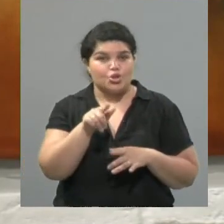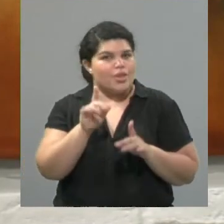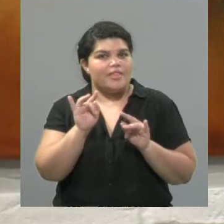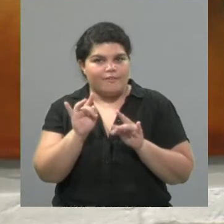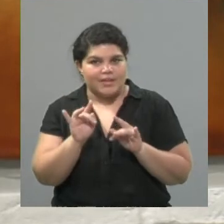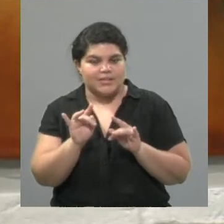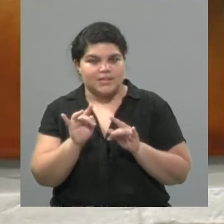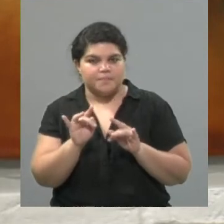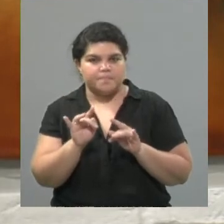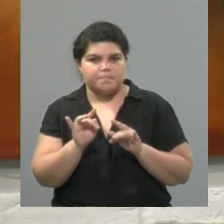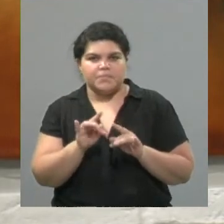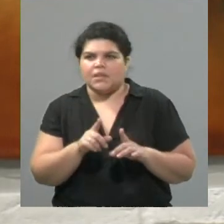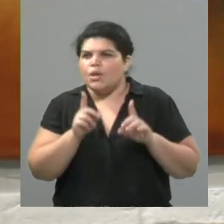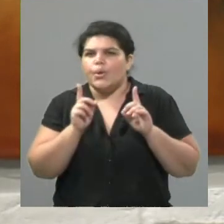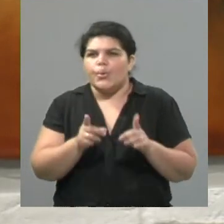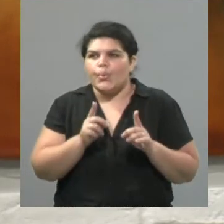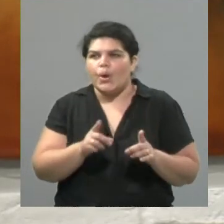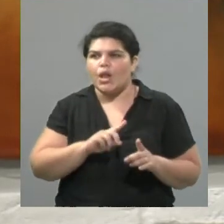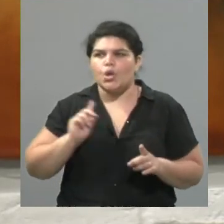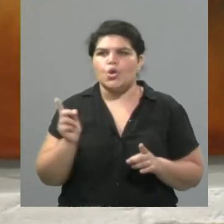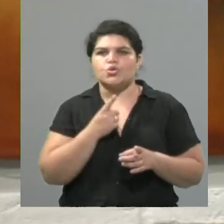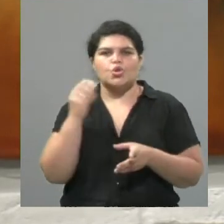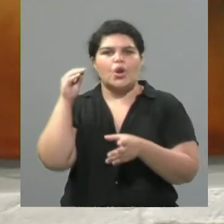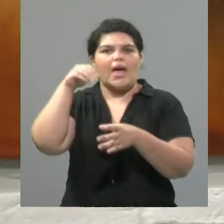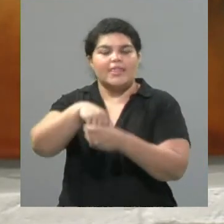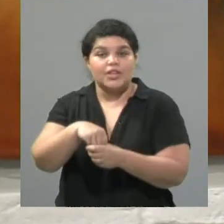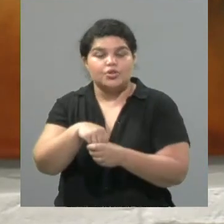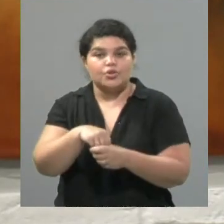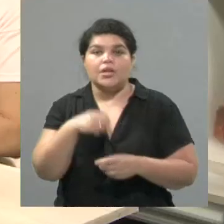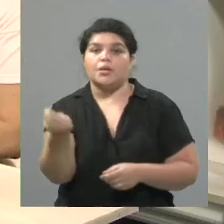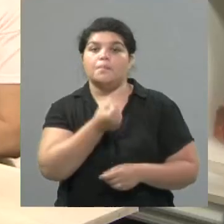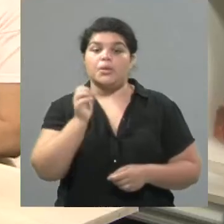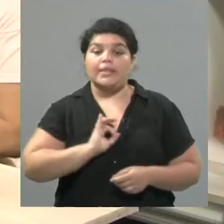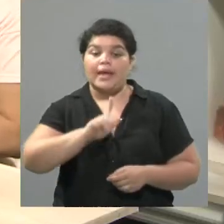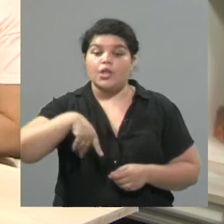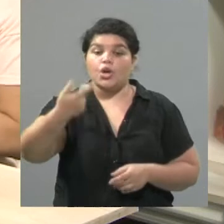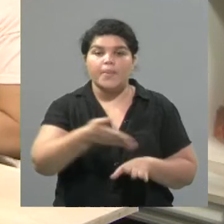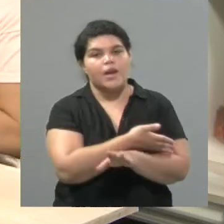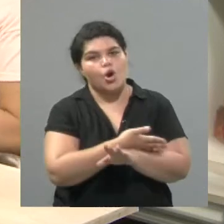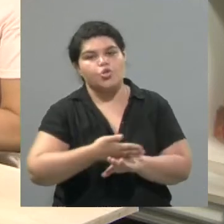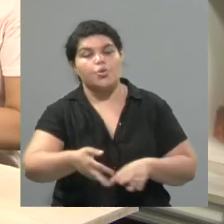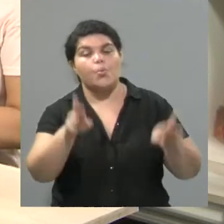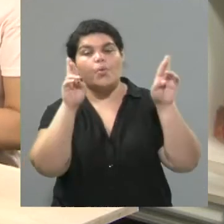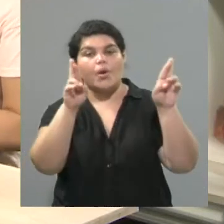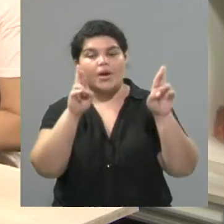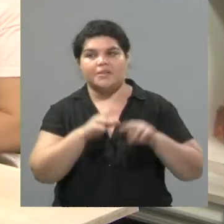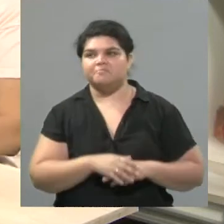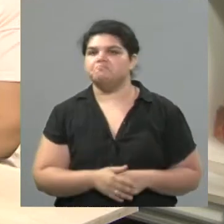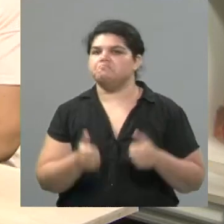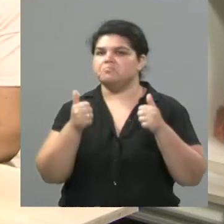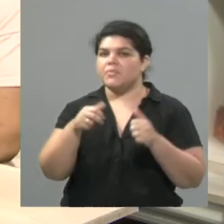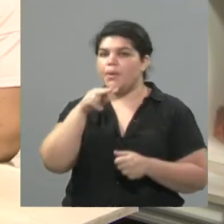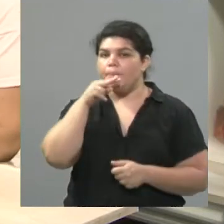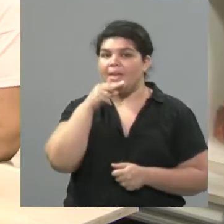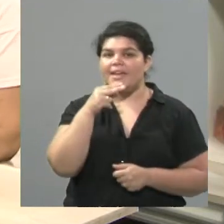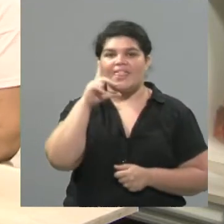por ahí tiene sentido que lo sigamos haciendo, si Dios quiere, durante el año que viene. Ojalá, ojalá que pueda ser así. Bueno, el viernes 3 de diciembre,